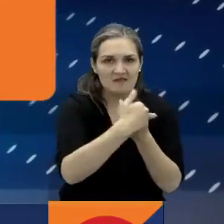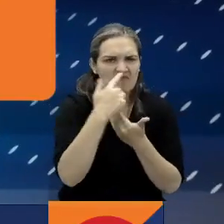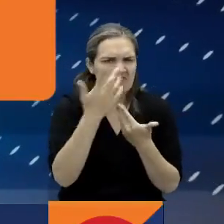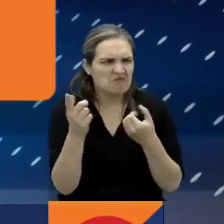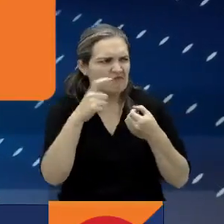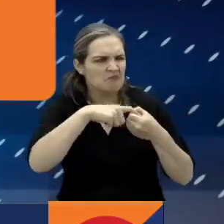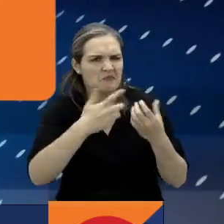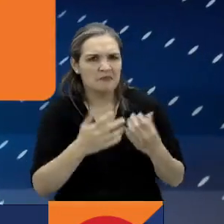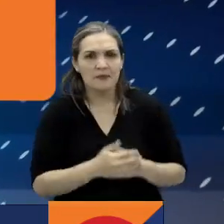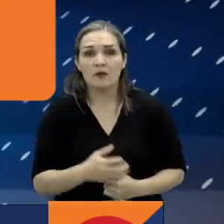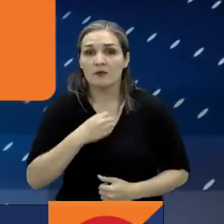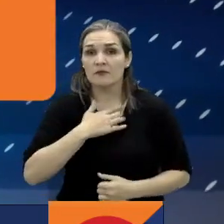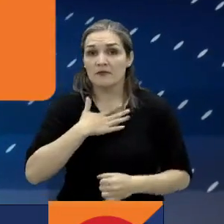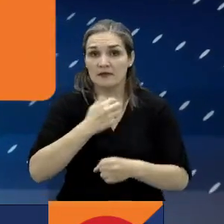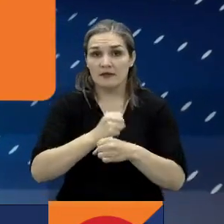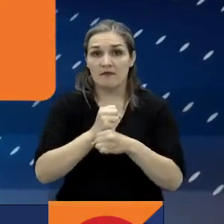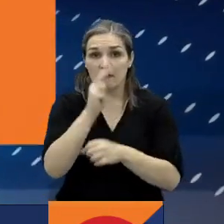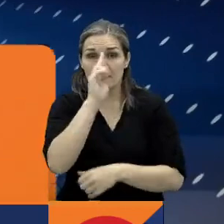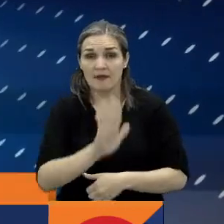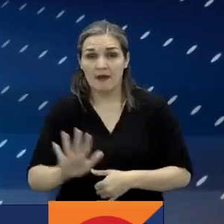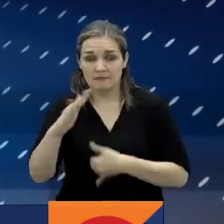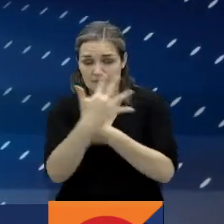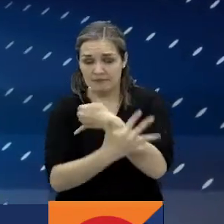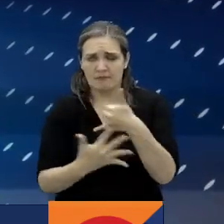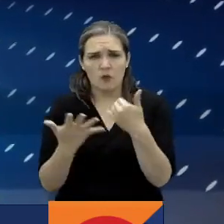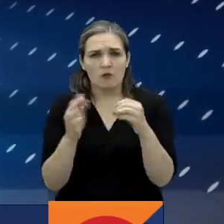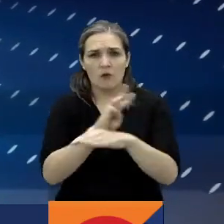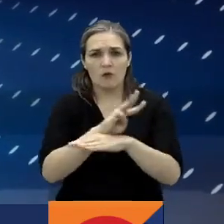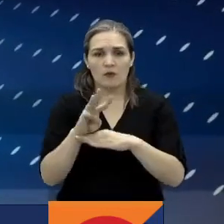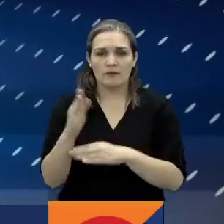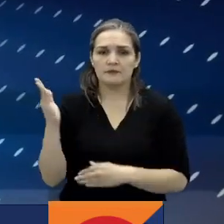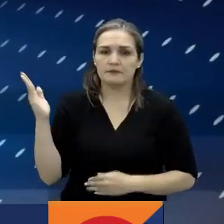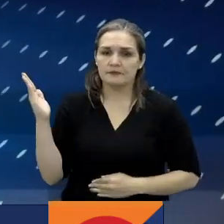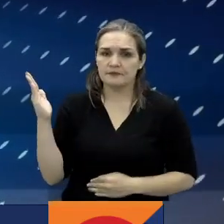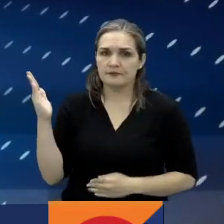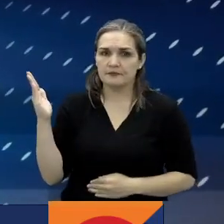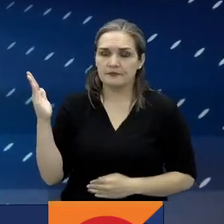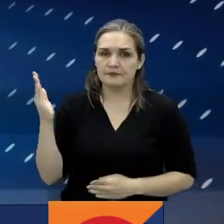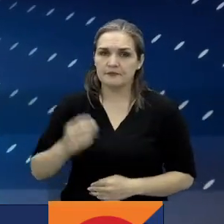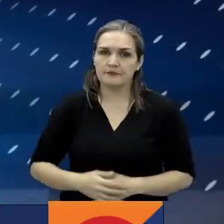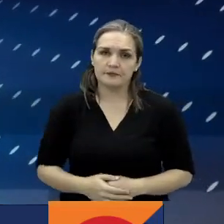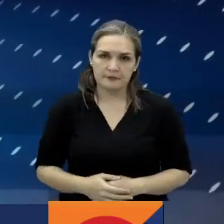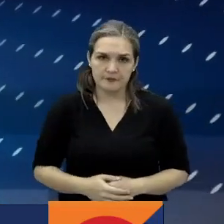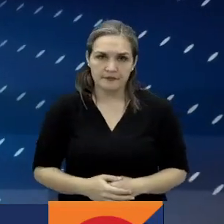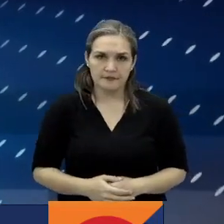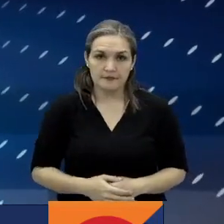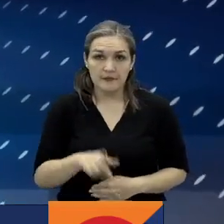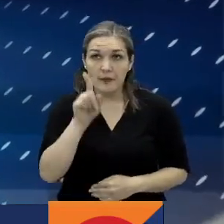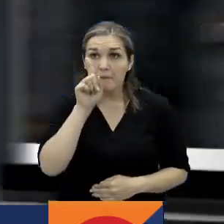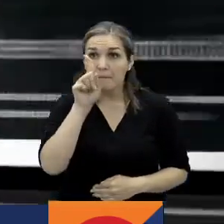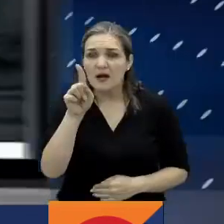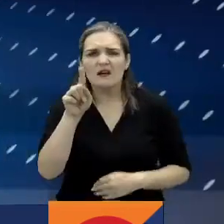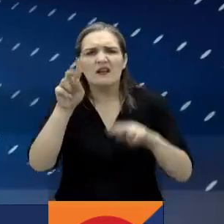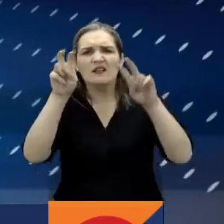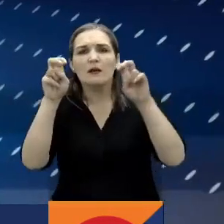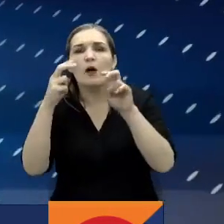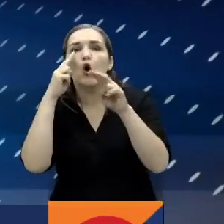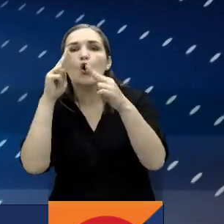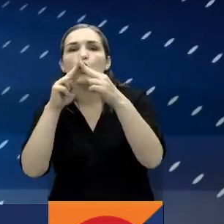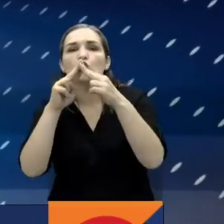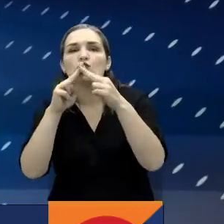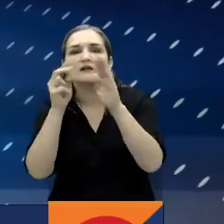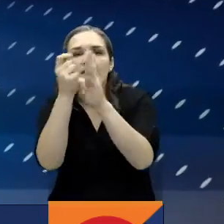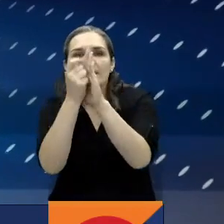En oportunidades de trabajo a nivel nacional, vaya a la página talento.arturocalle.com. De clic en Conoce los detalles y aplica